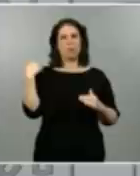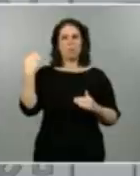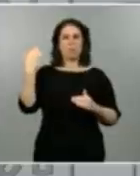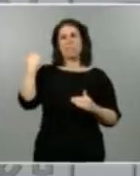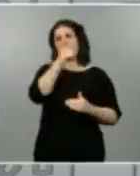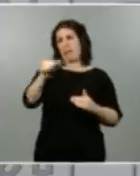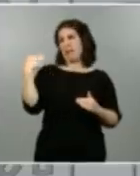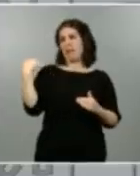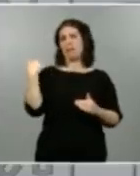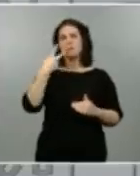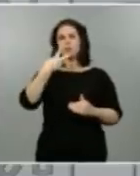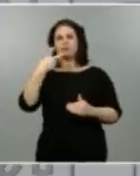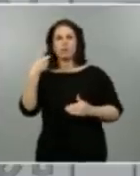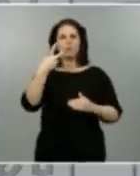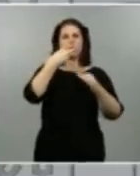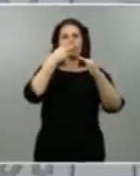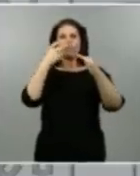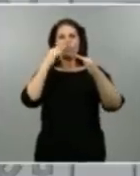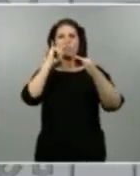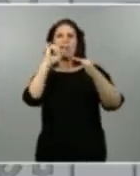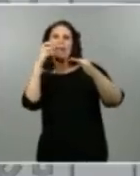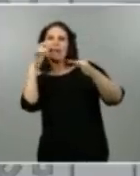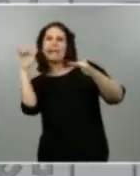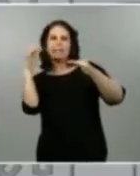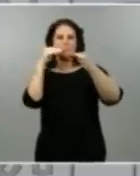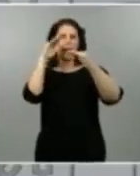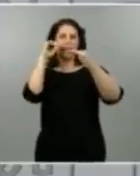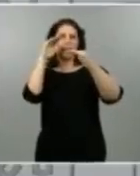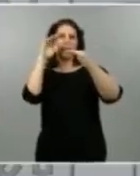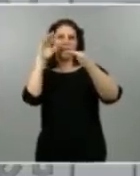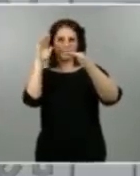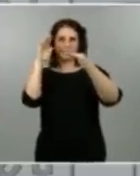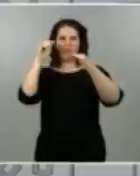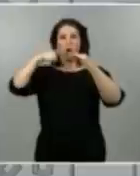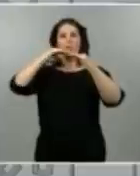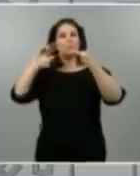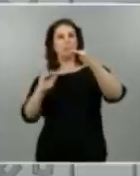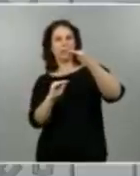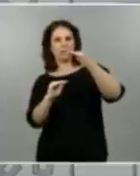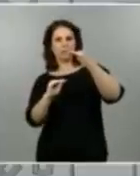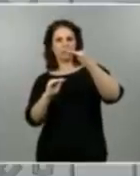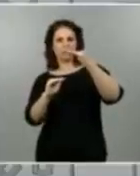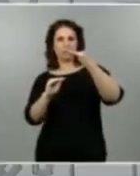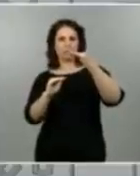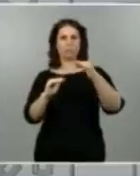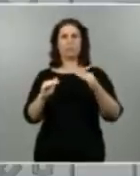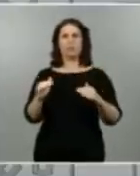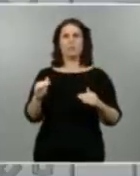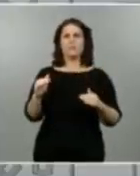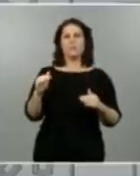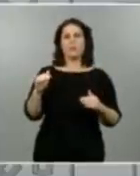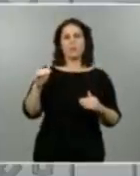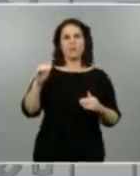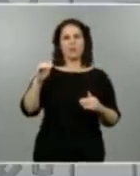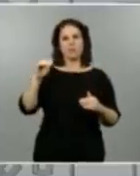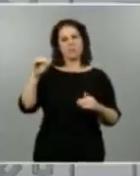200. Esta semana ha una semana en la que la letalidad, la mortalidad, el número de nuevos casos fallecidos ha estado en un